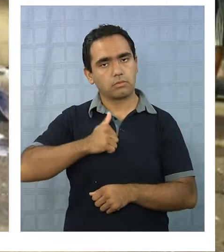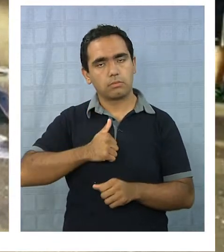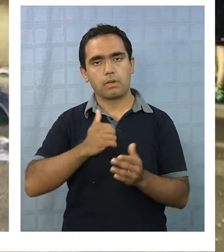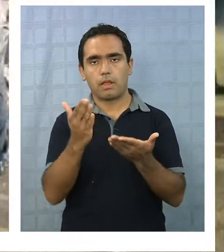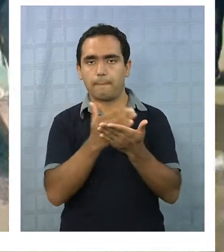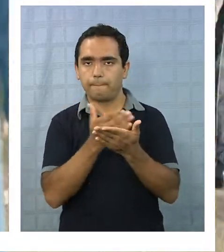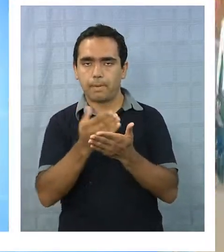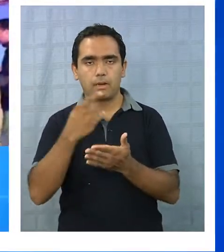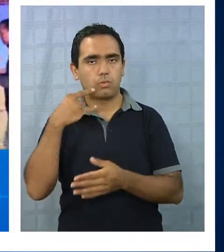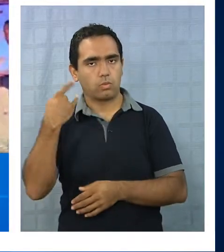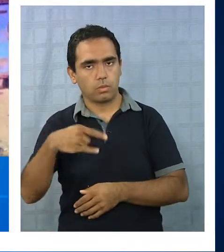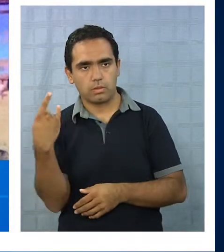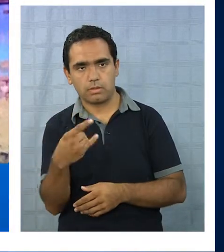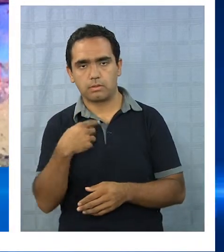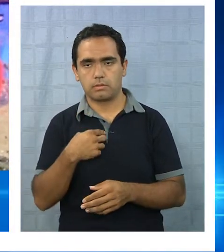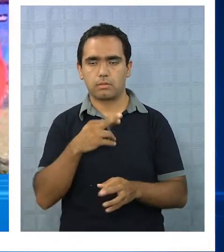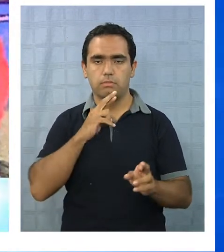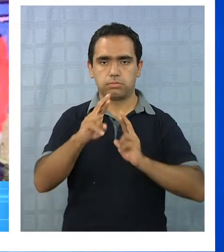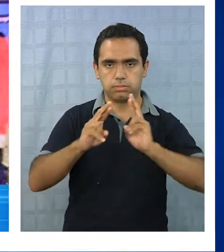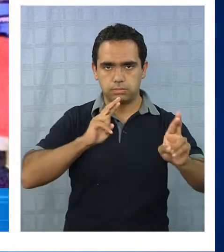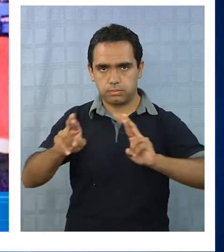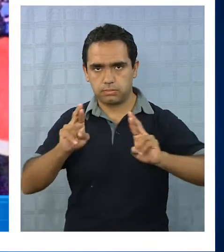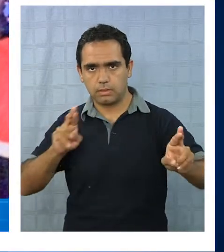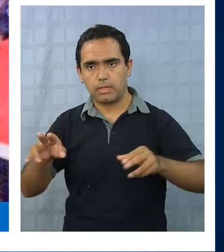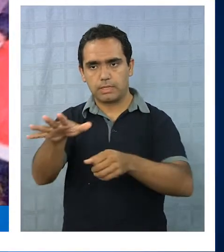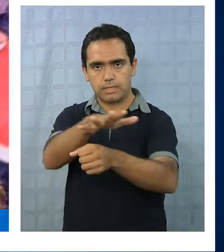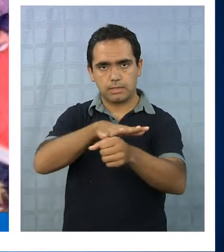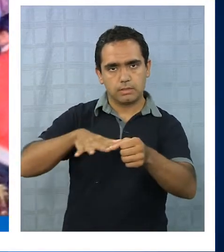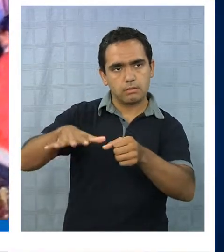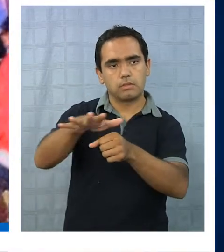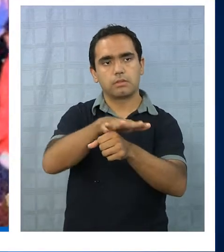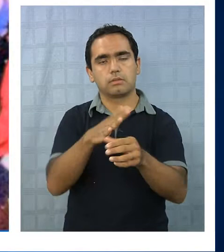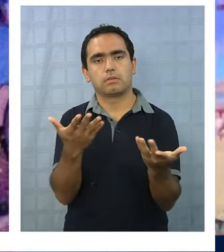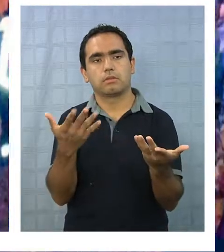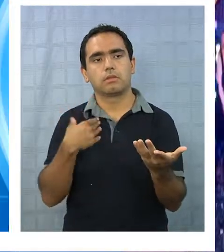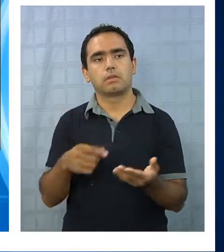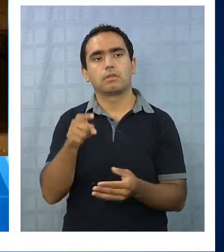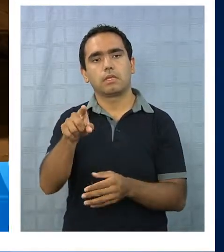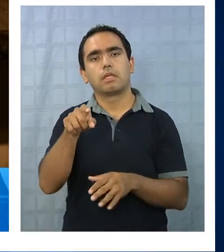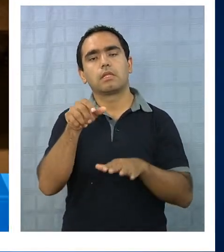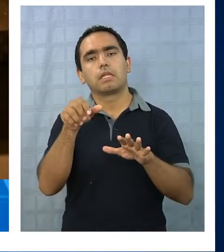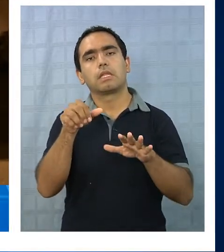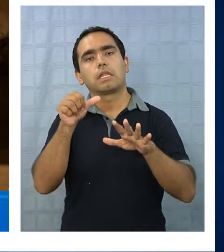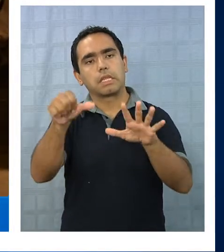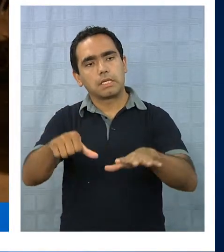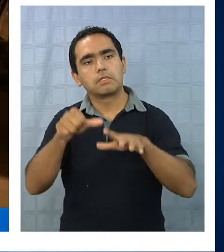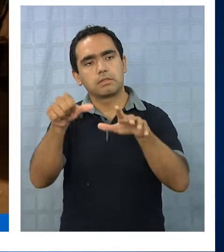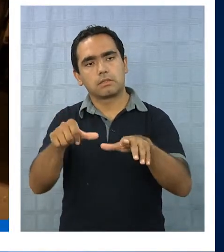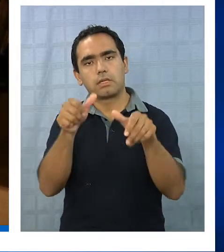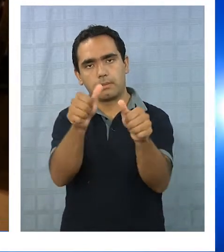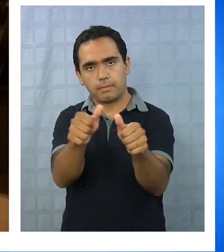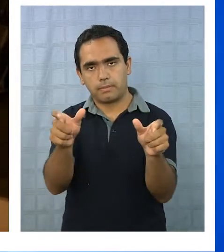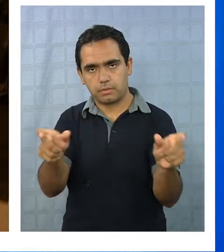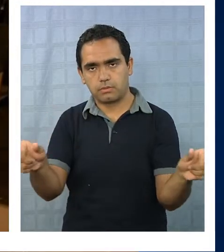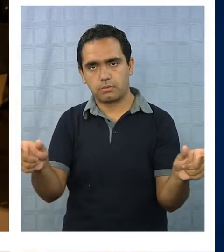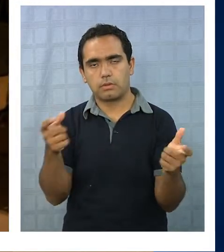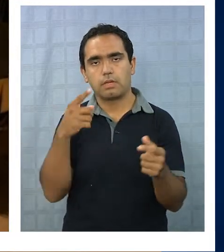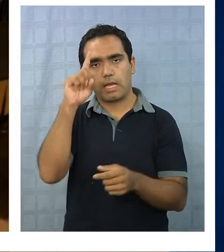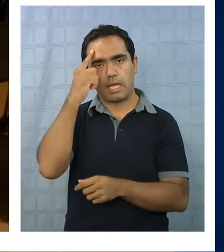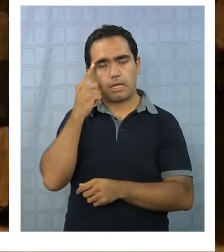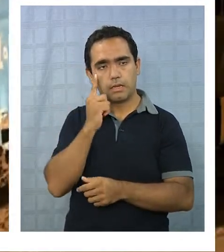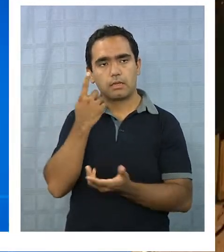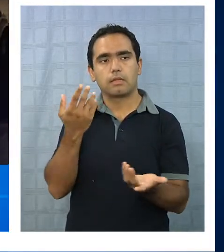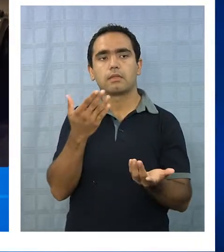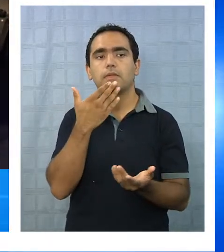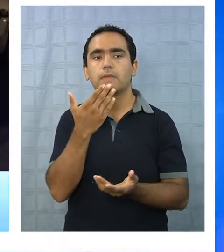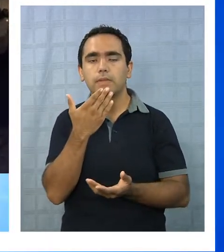de emergencia para responder ante estas situaciones. Con un marco de 16 personas heridas, se contó con